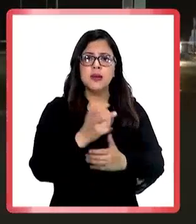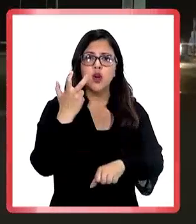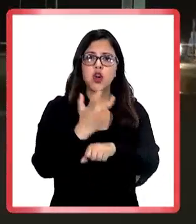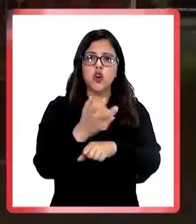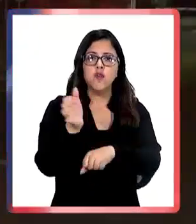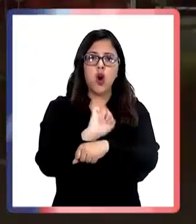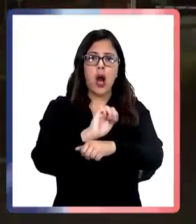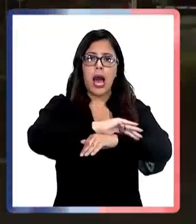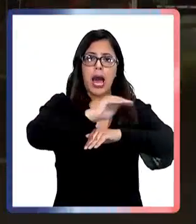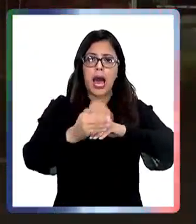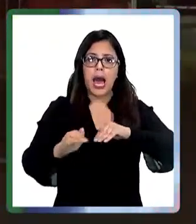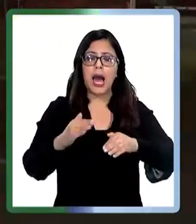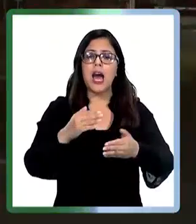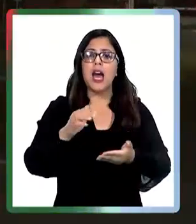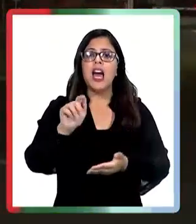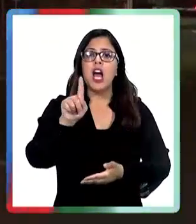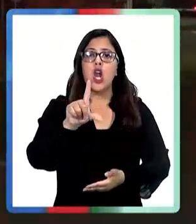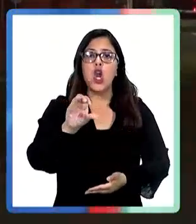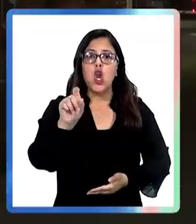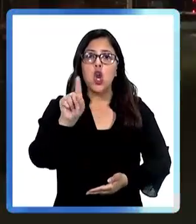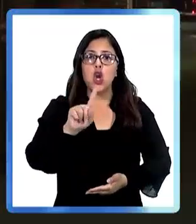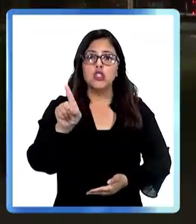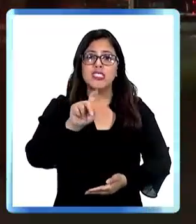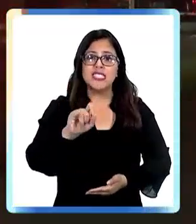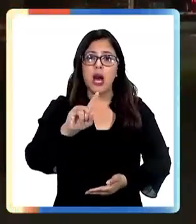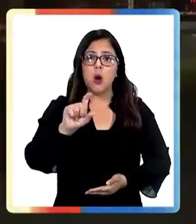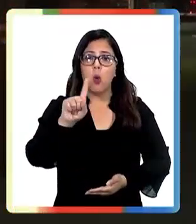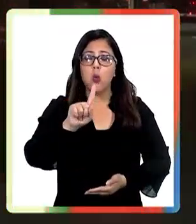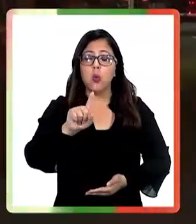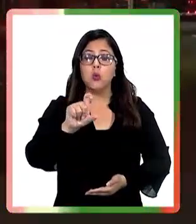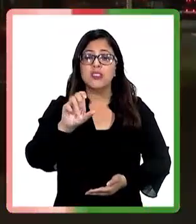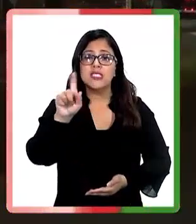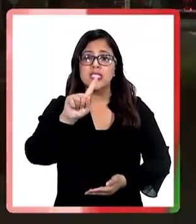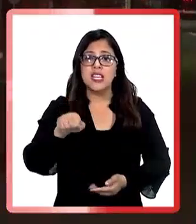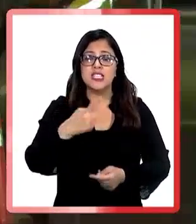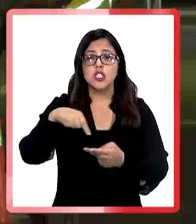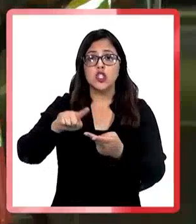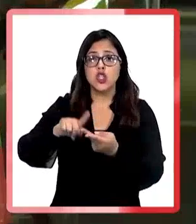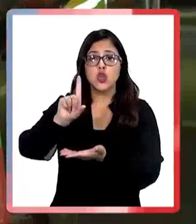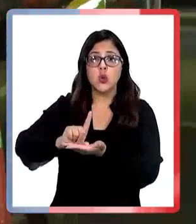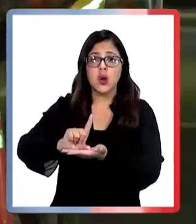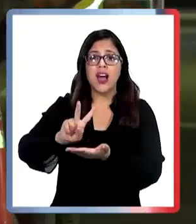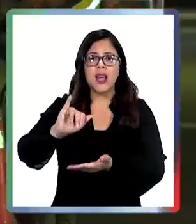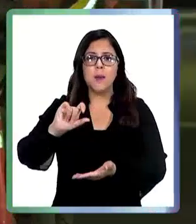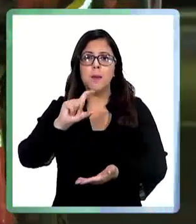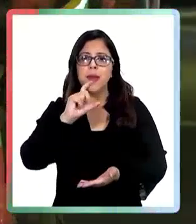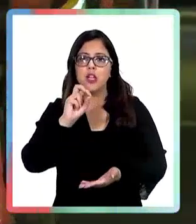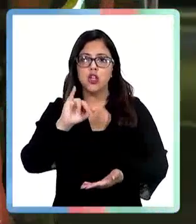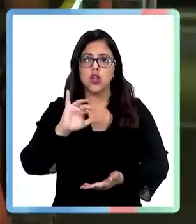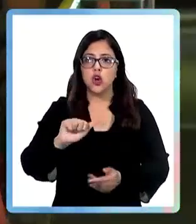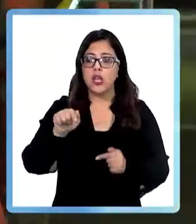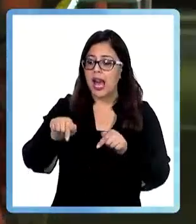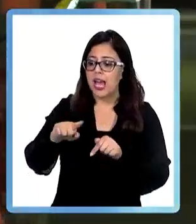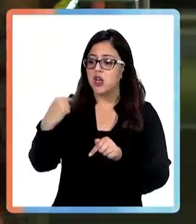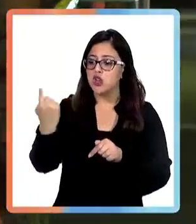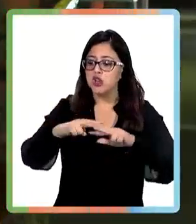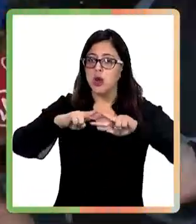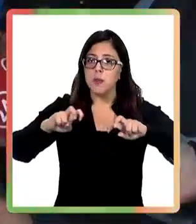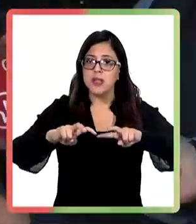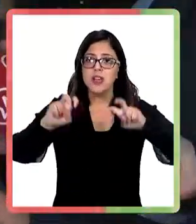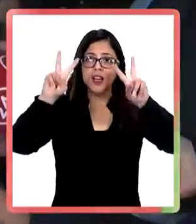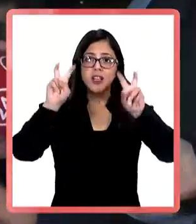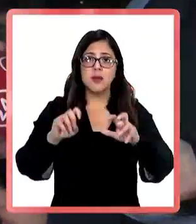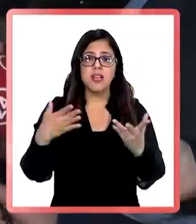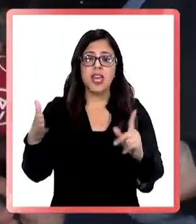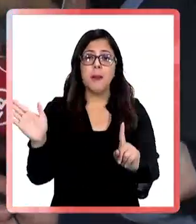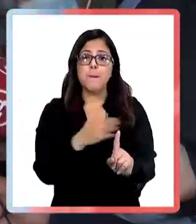el robo de una camioneta en los sauces y luego otro delito en el sector de Inspector Fernández en Victoria. Estamos investigando maltrato